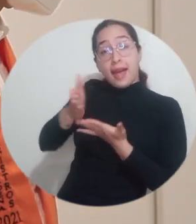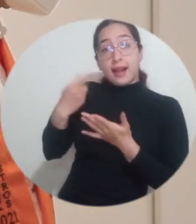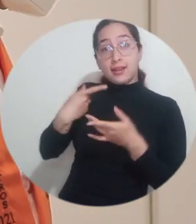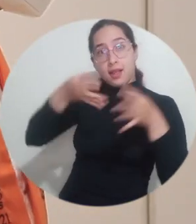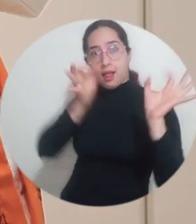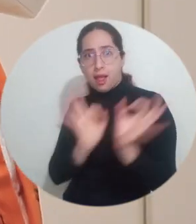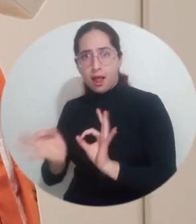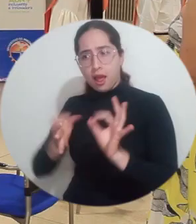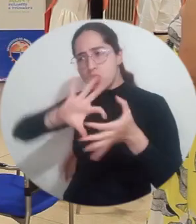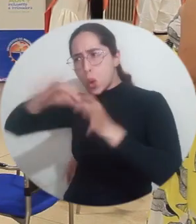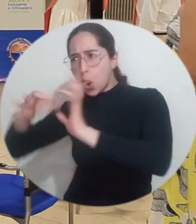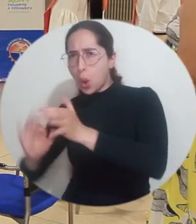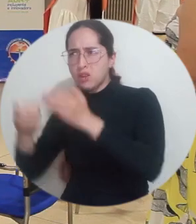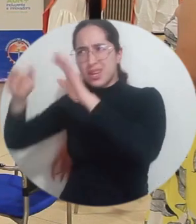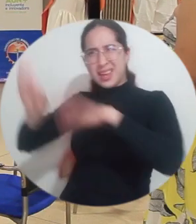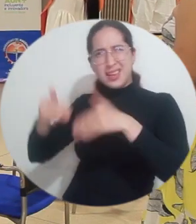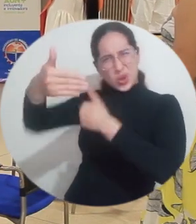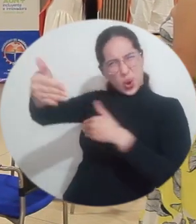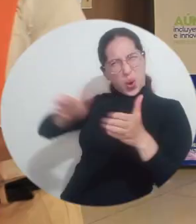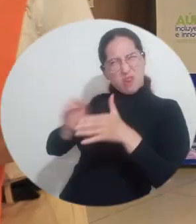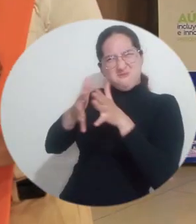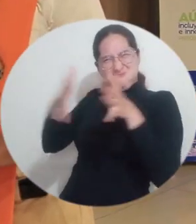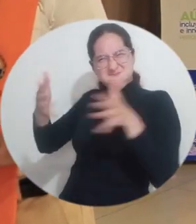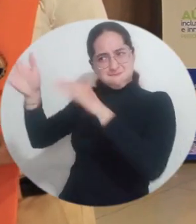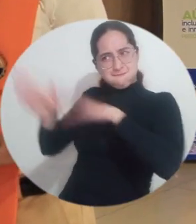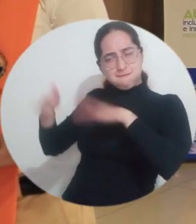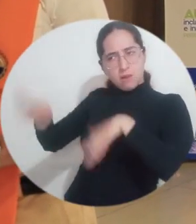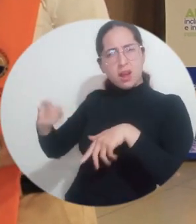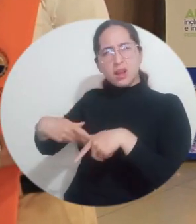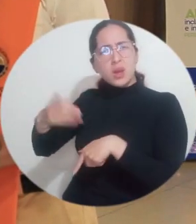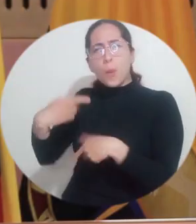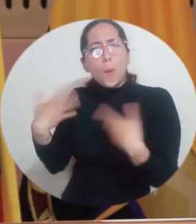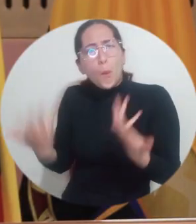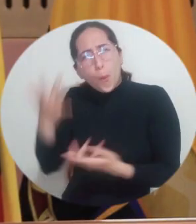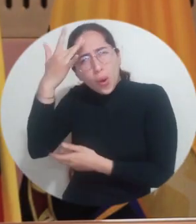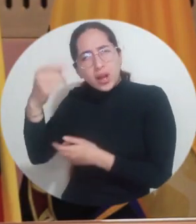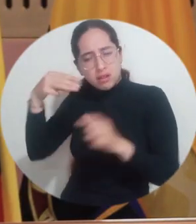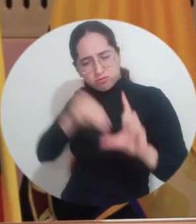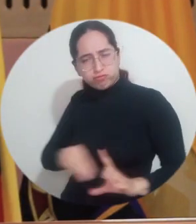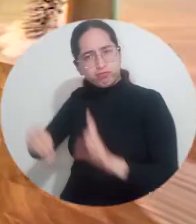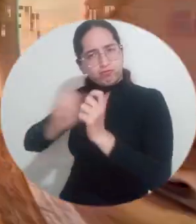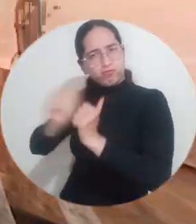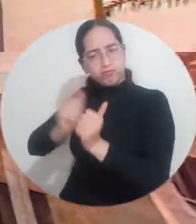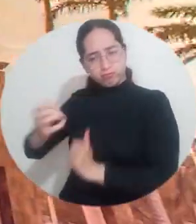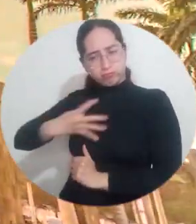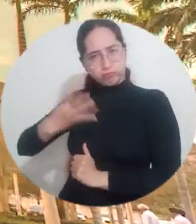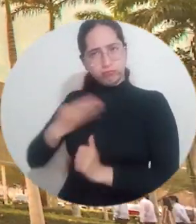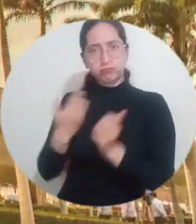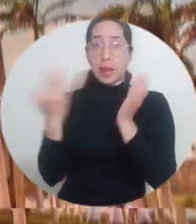de siete ciudadanos a quienes se les reconocieron los saberes adquiridos por estudios y experiencia laboral.